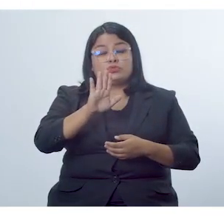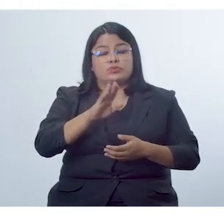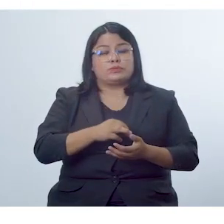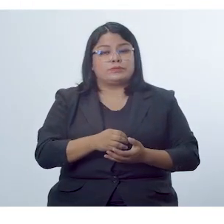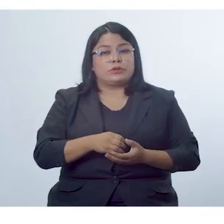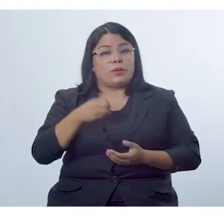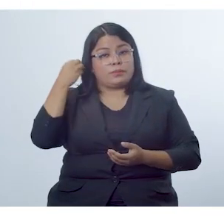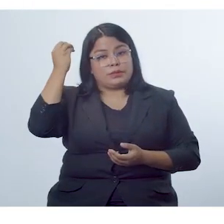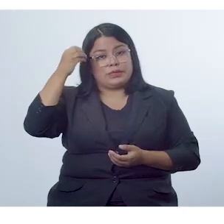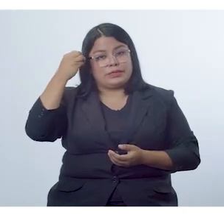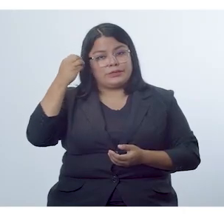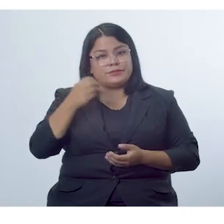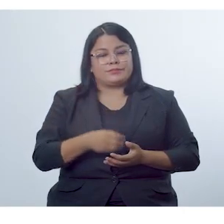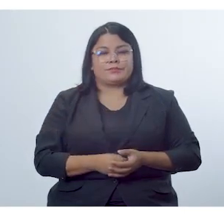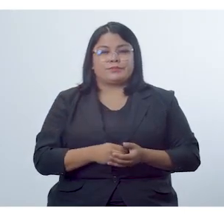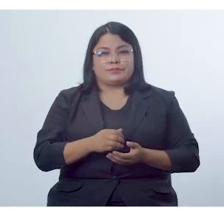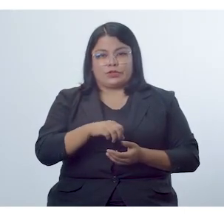palabras.